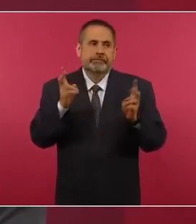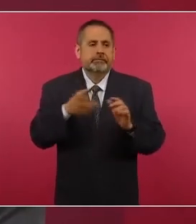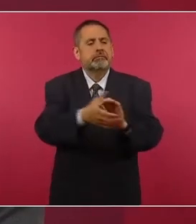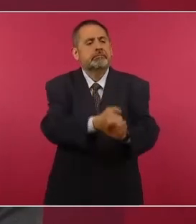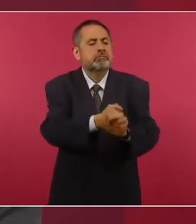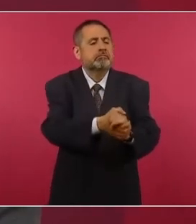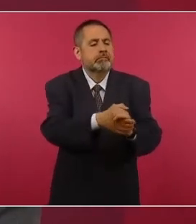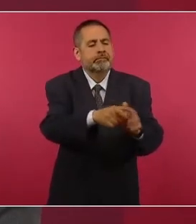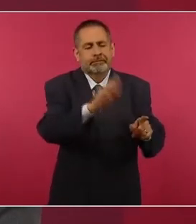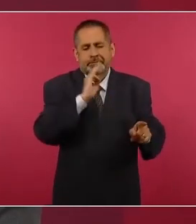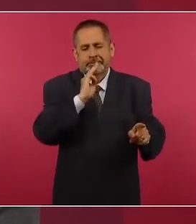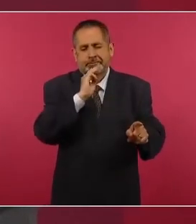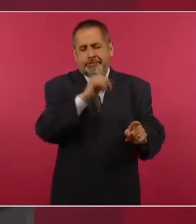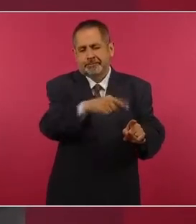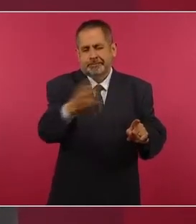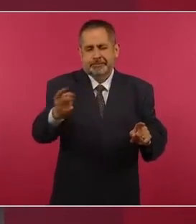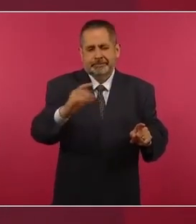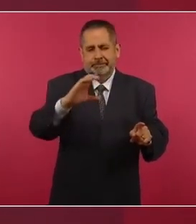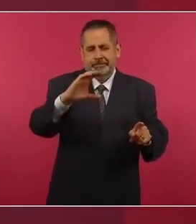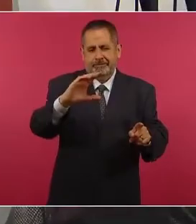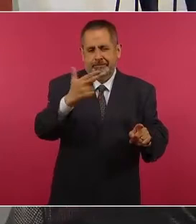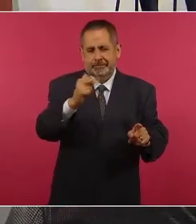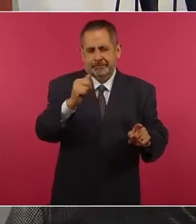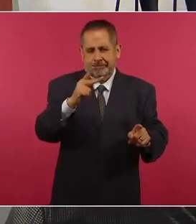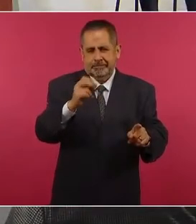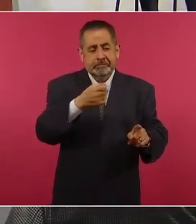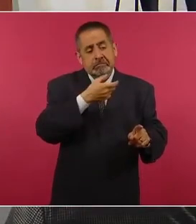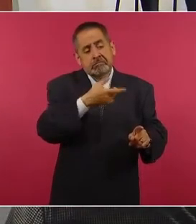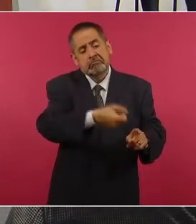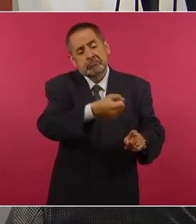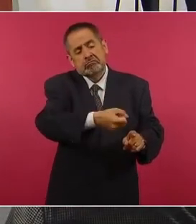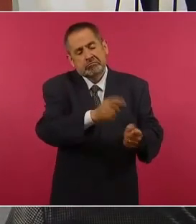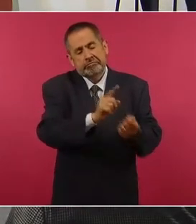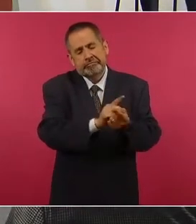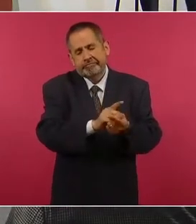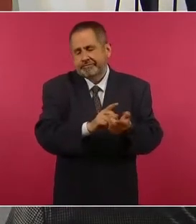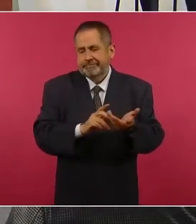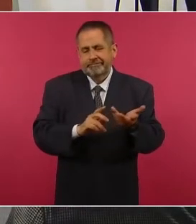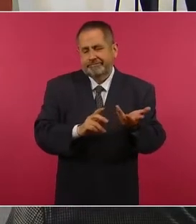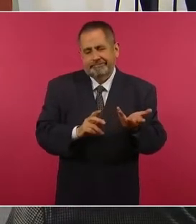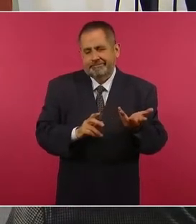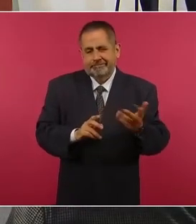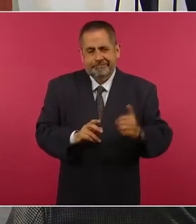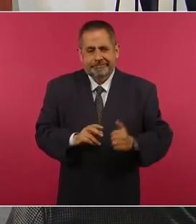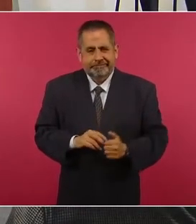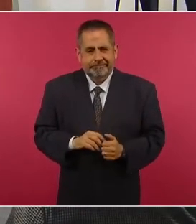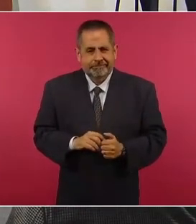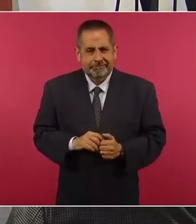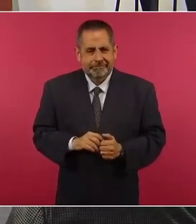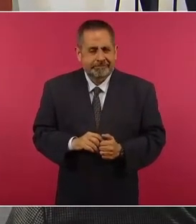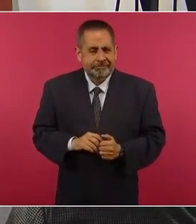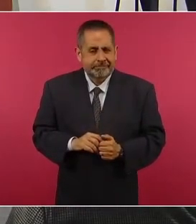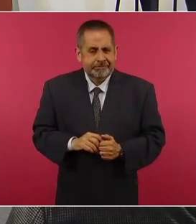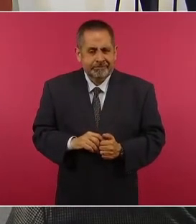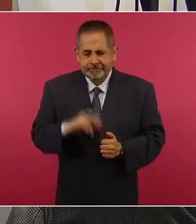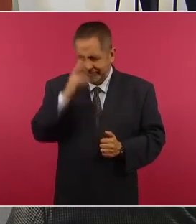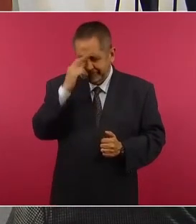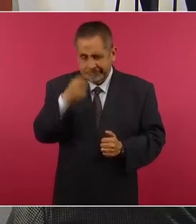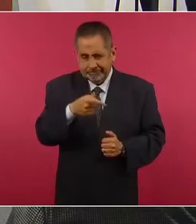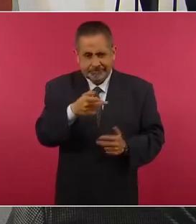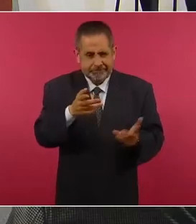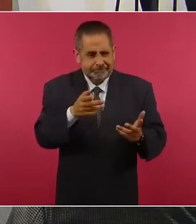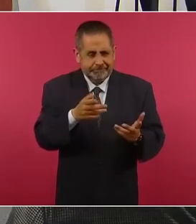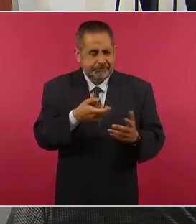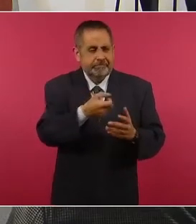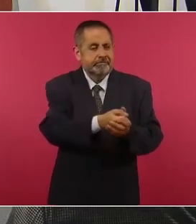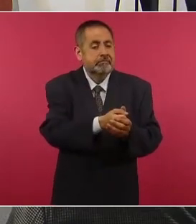de Guzmán